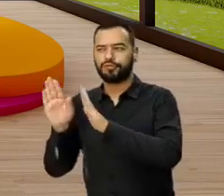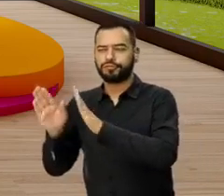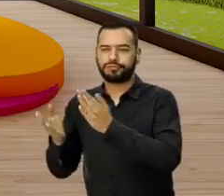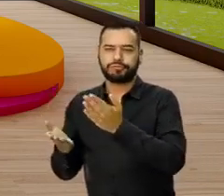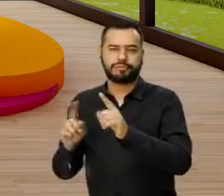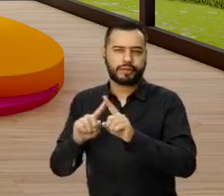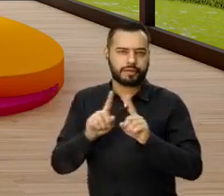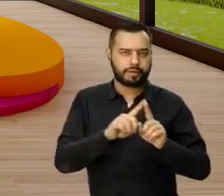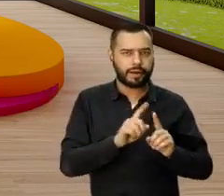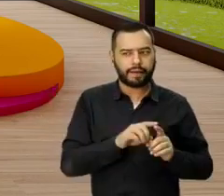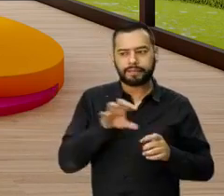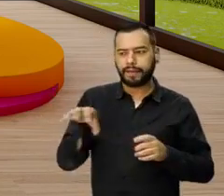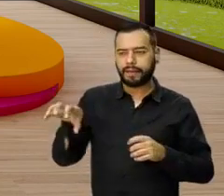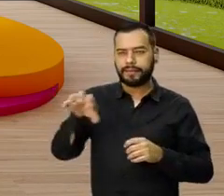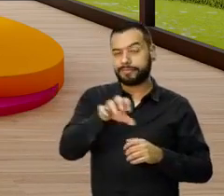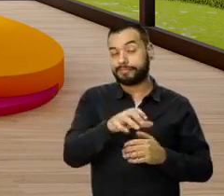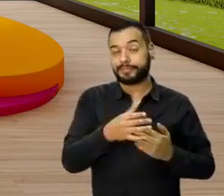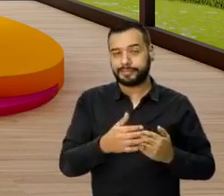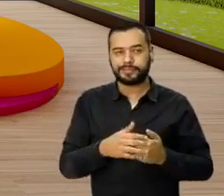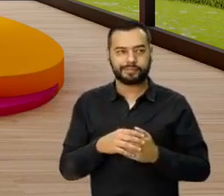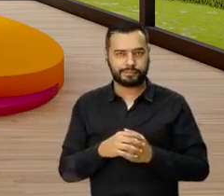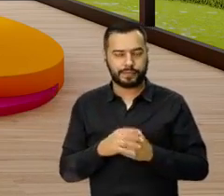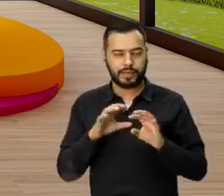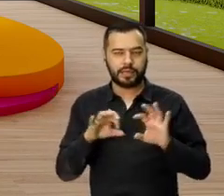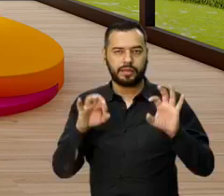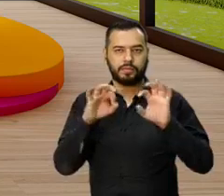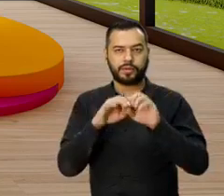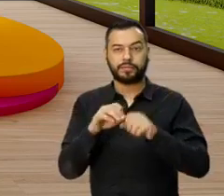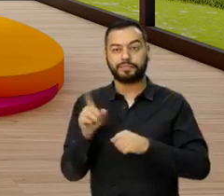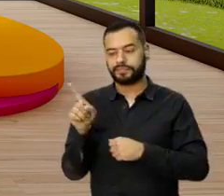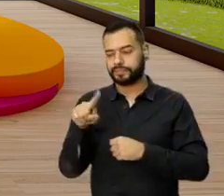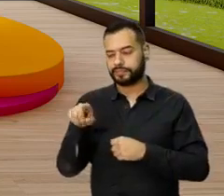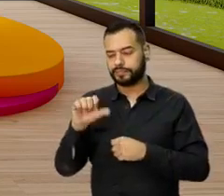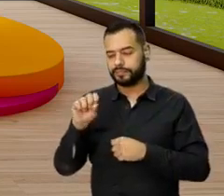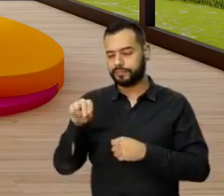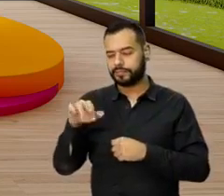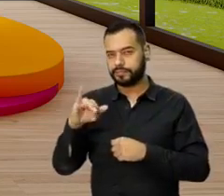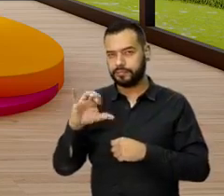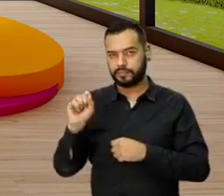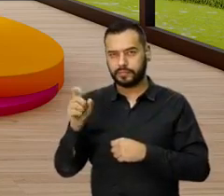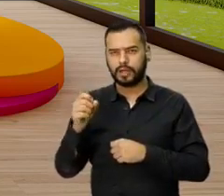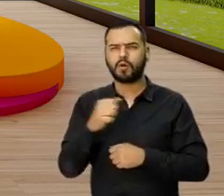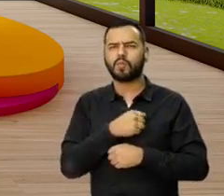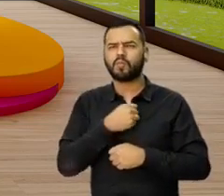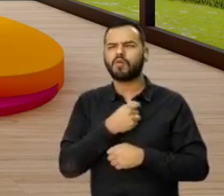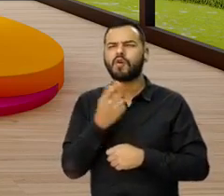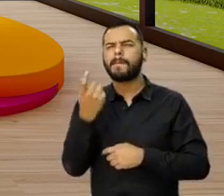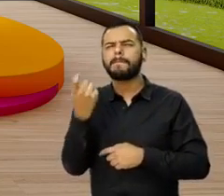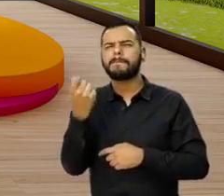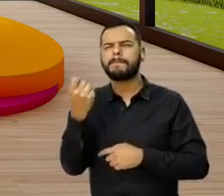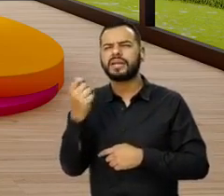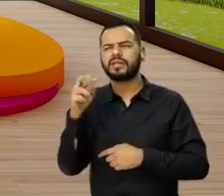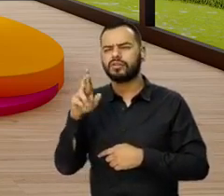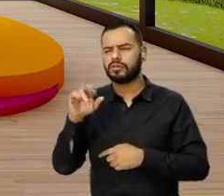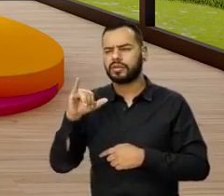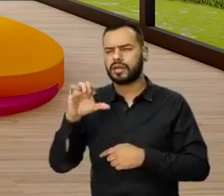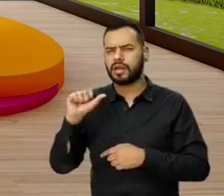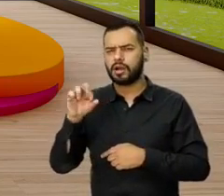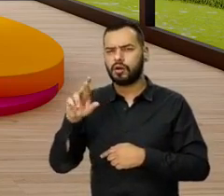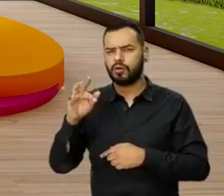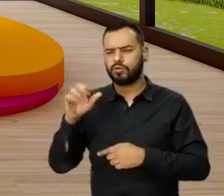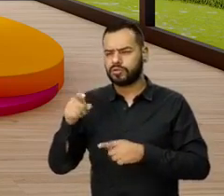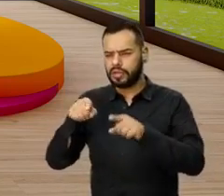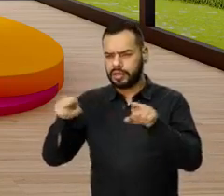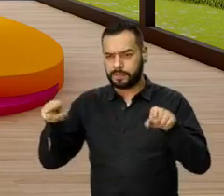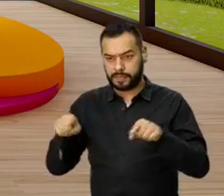entre cada etapa. Entonces, bueno, importante. Santiago nos pregunta, por favor, los precios de Ricaurte y